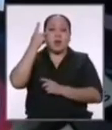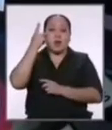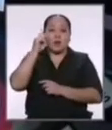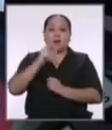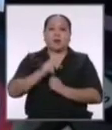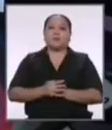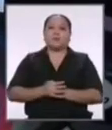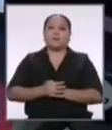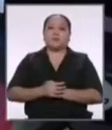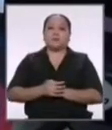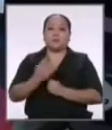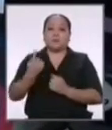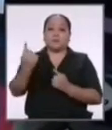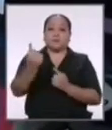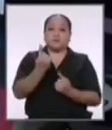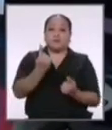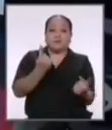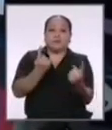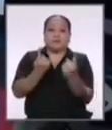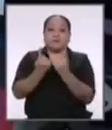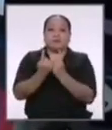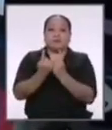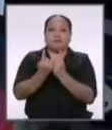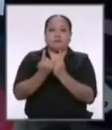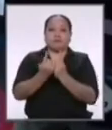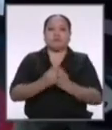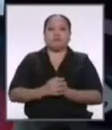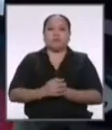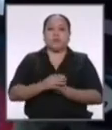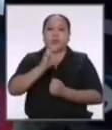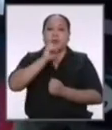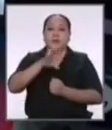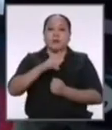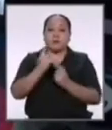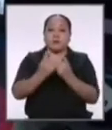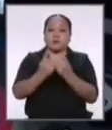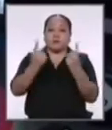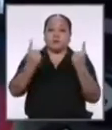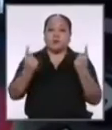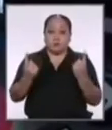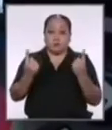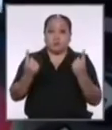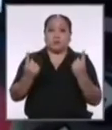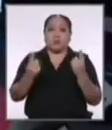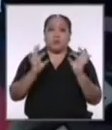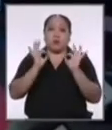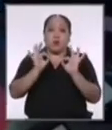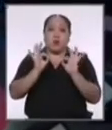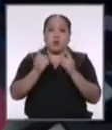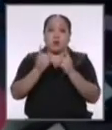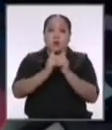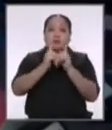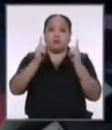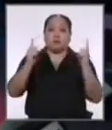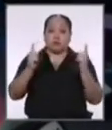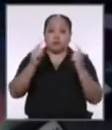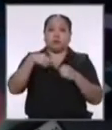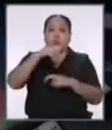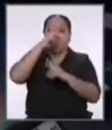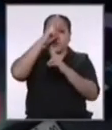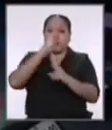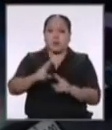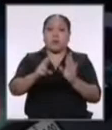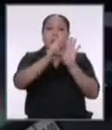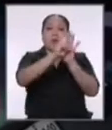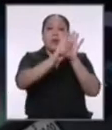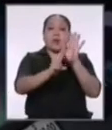que está al frente hay que señalar que tienen la distancia apropiada adecuada según las